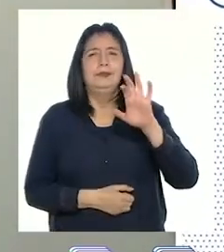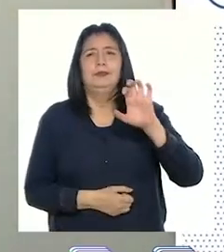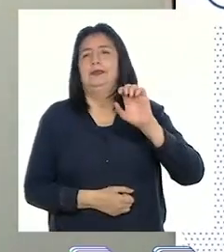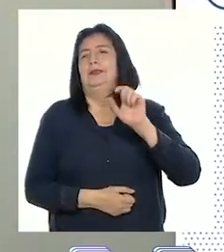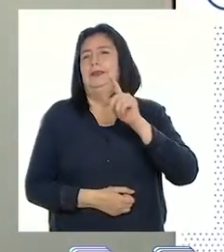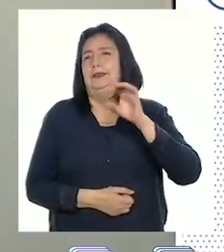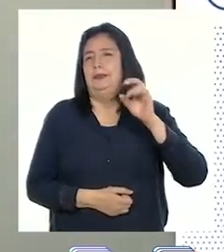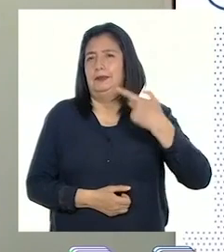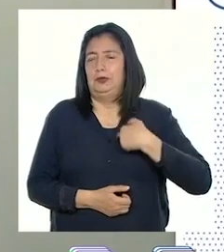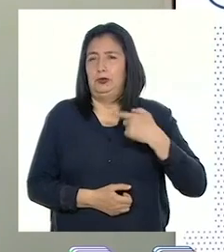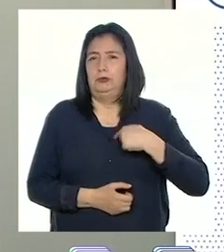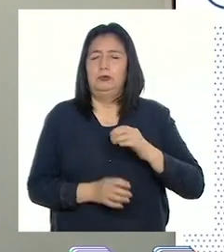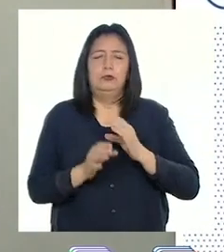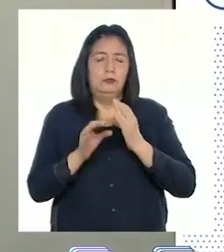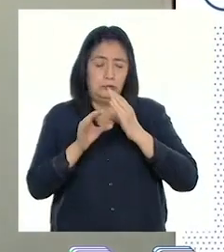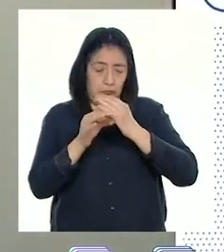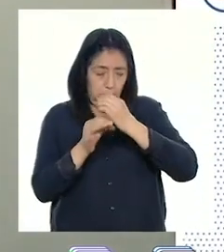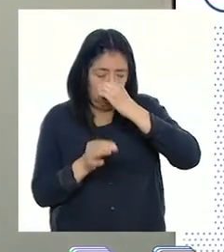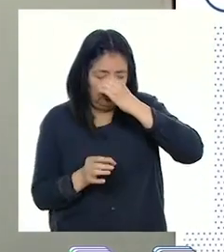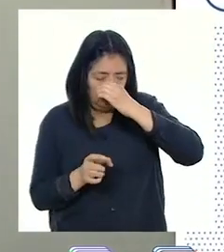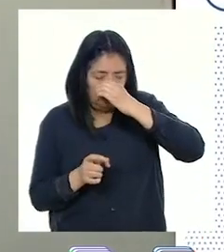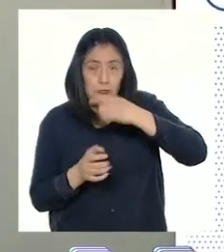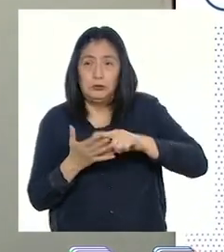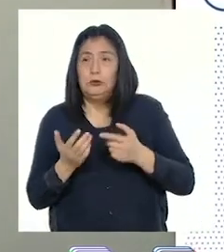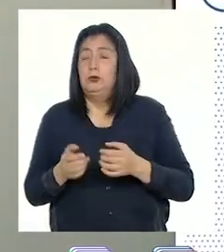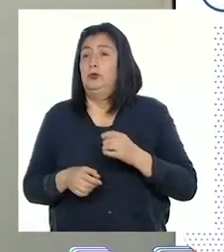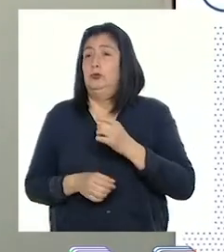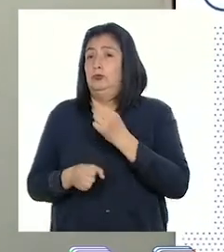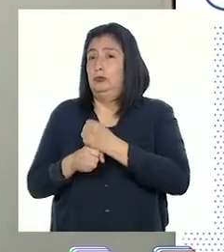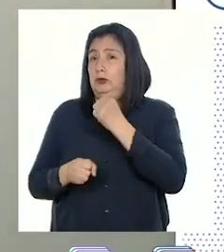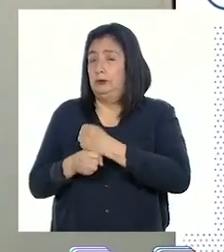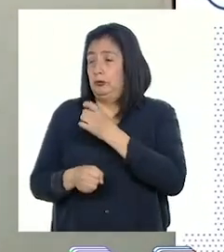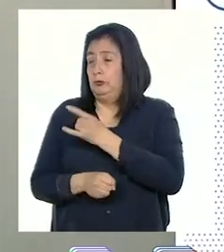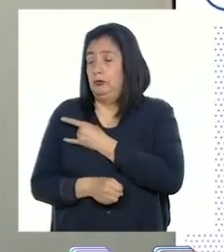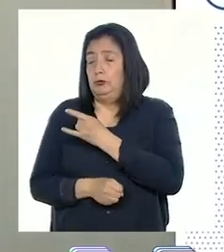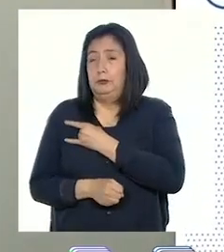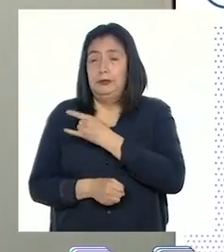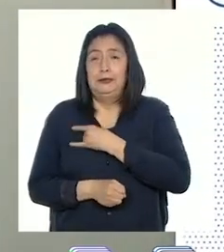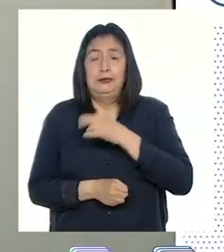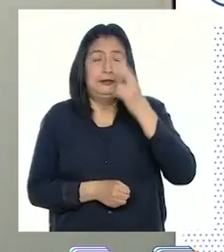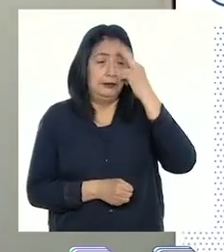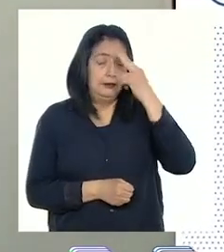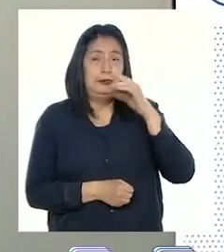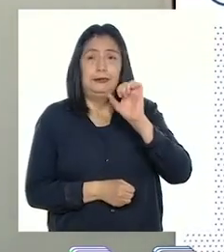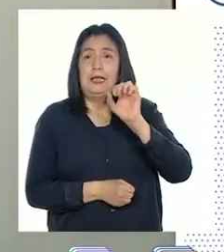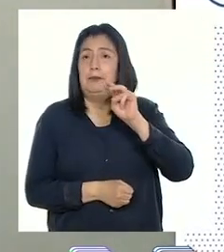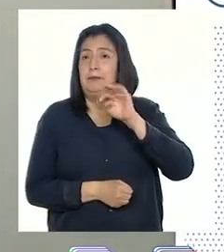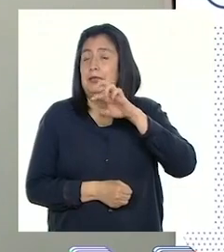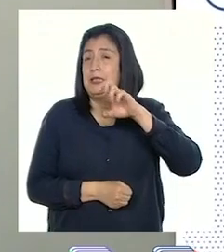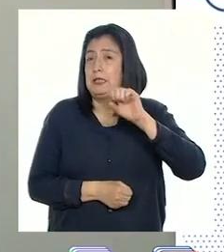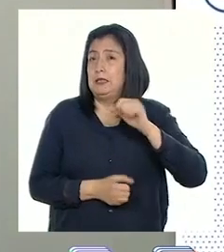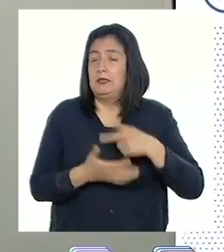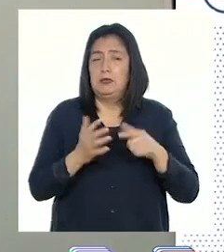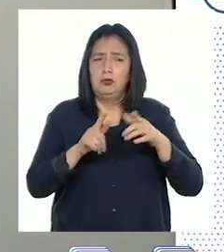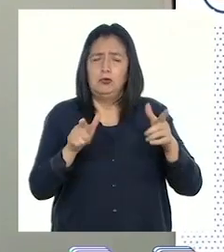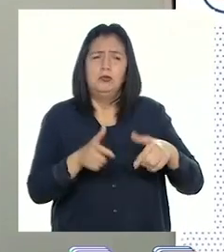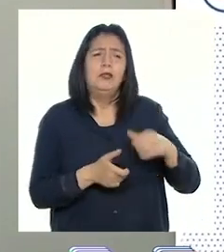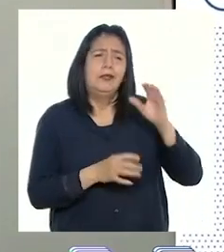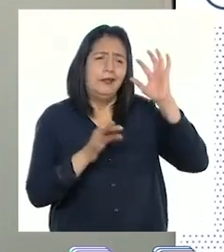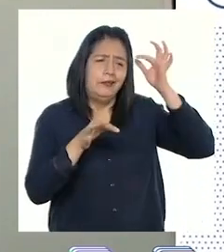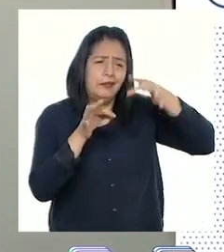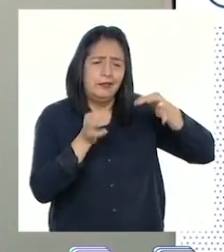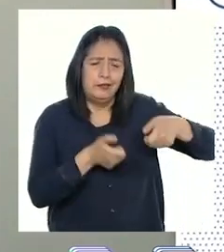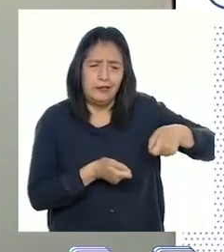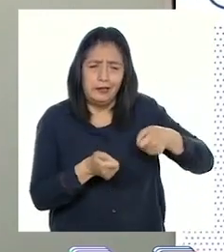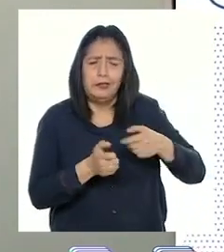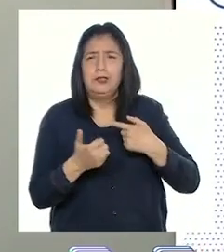Arias, yo soy bióloga, trabajo en la Universidad Católica Sede Sapiense, en la Facultad de Ingeniería Agraria. Agradezco mucho la invitación